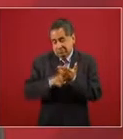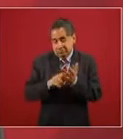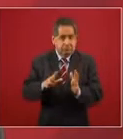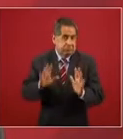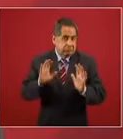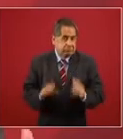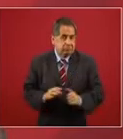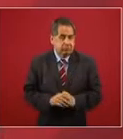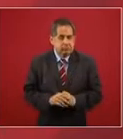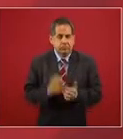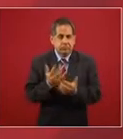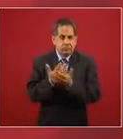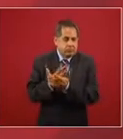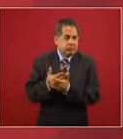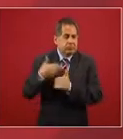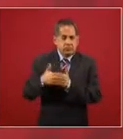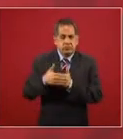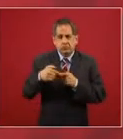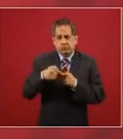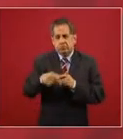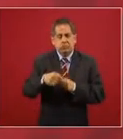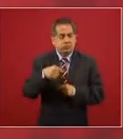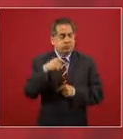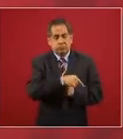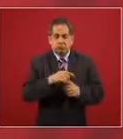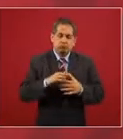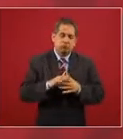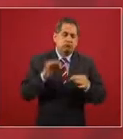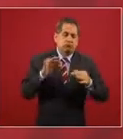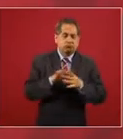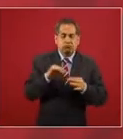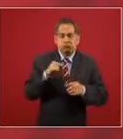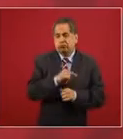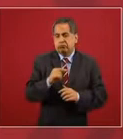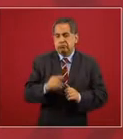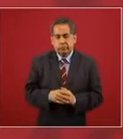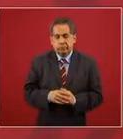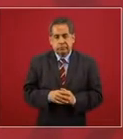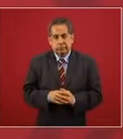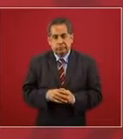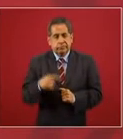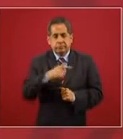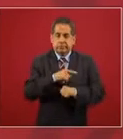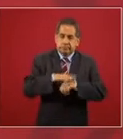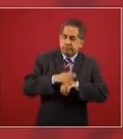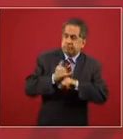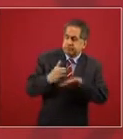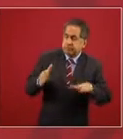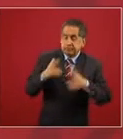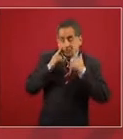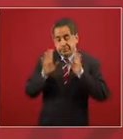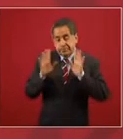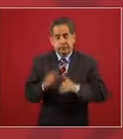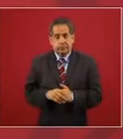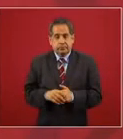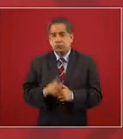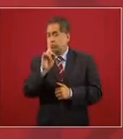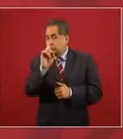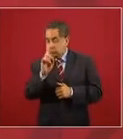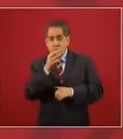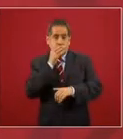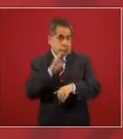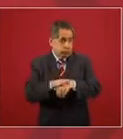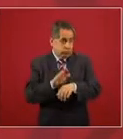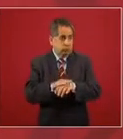vamos a estar esperando a que este haya informes lo que sí les puedo decir